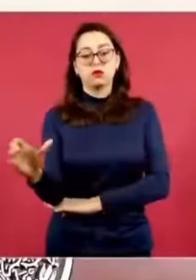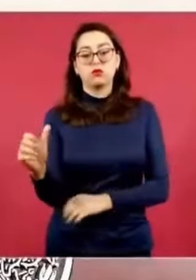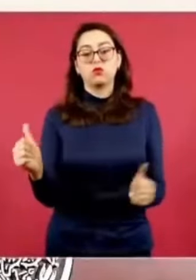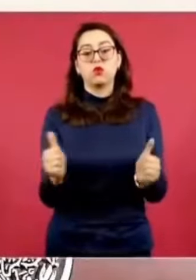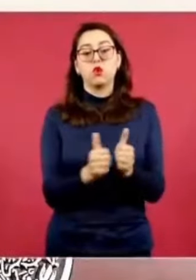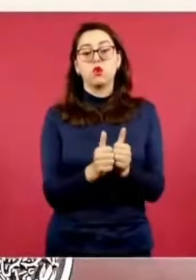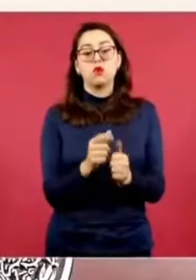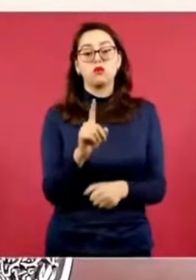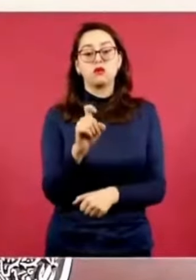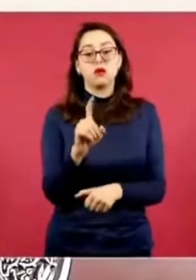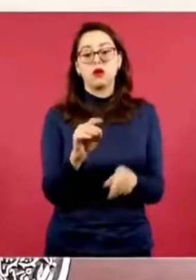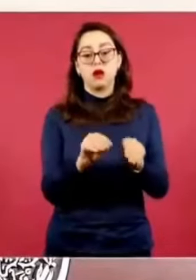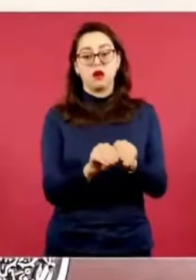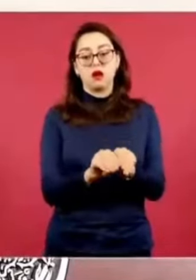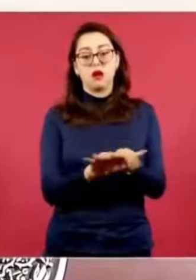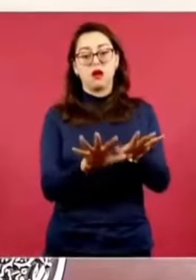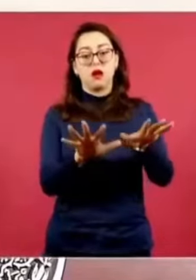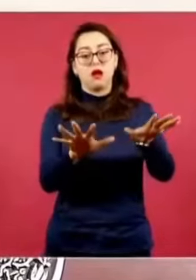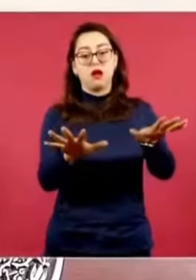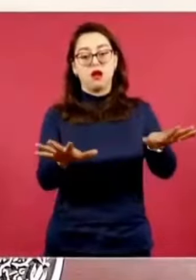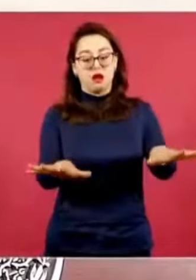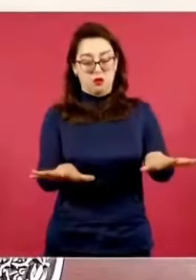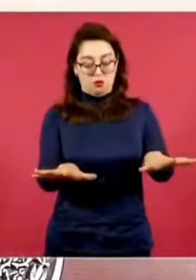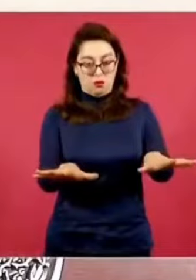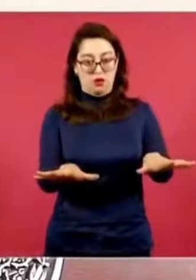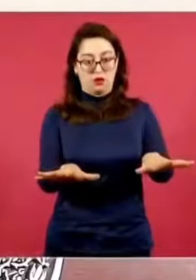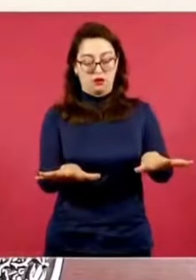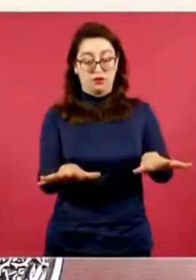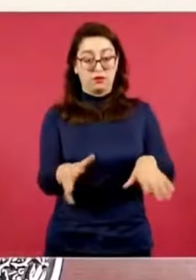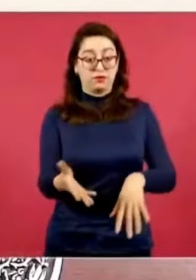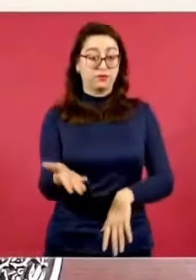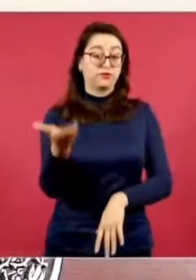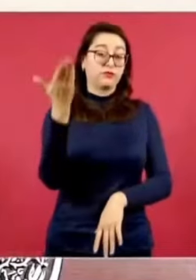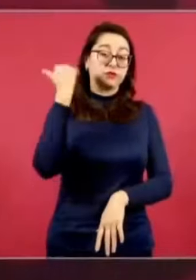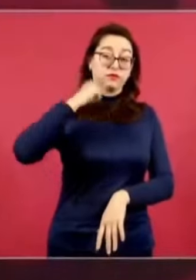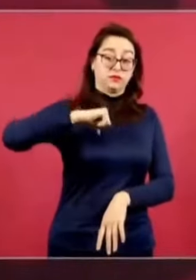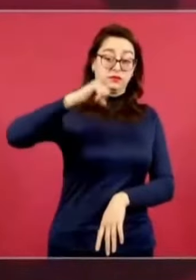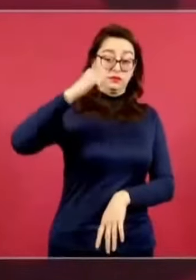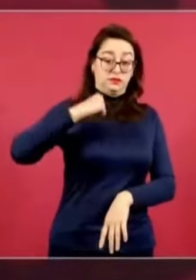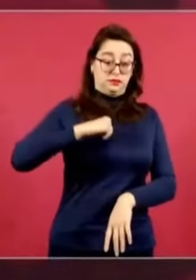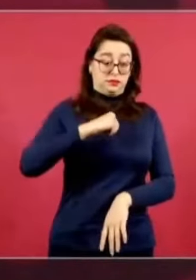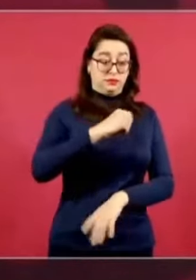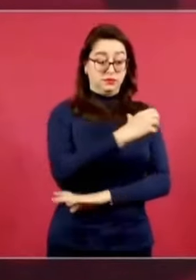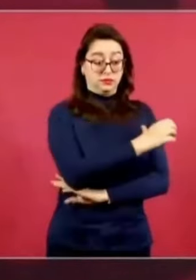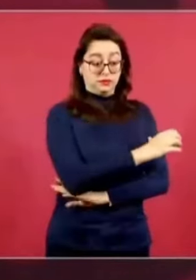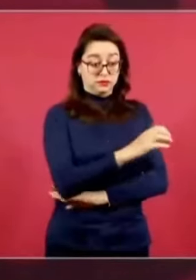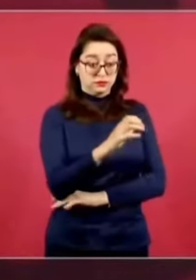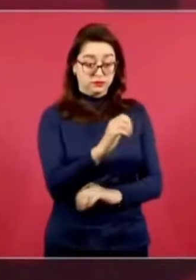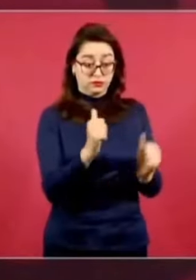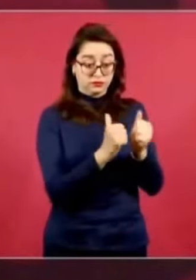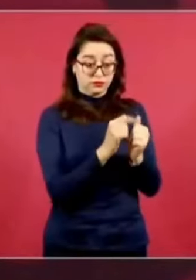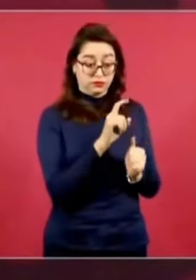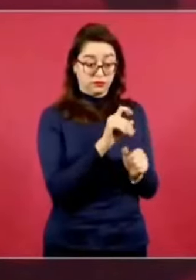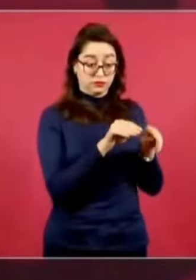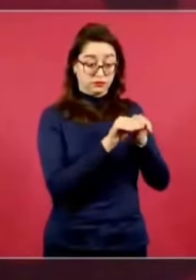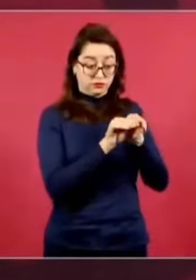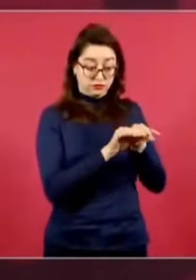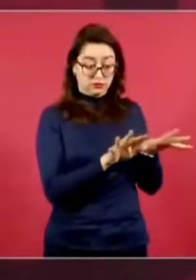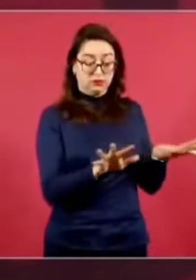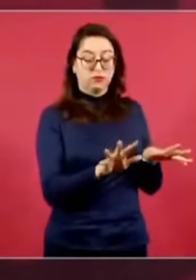del distrito antiguo, en el caso de